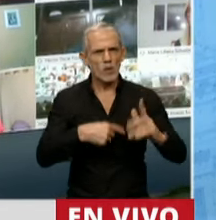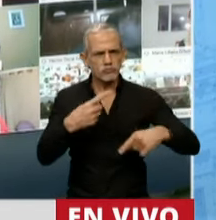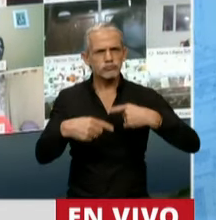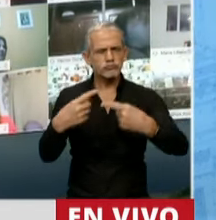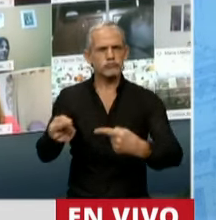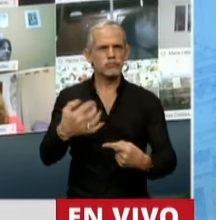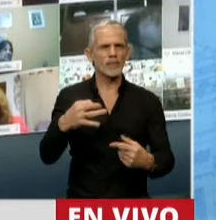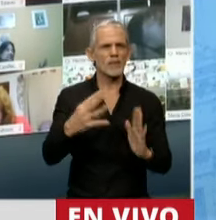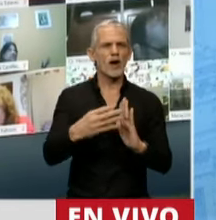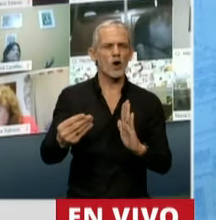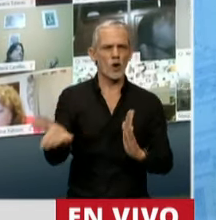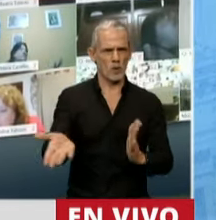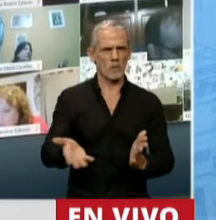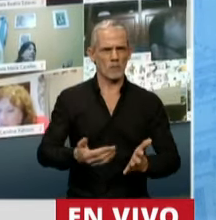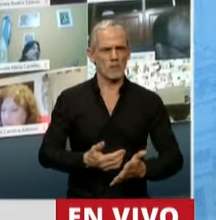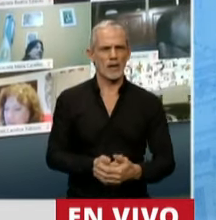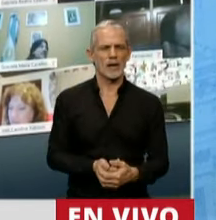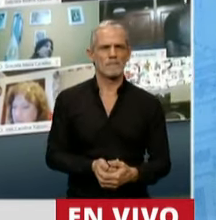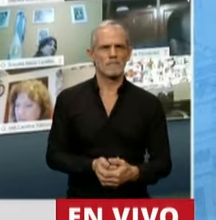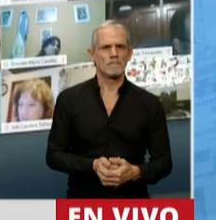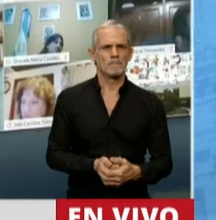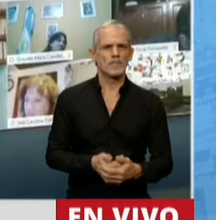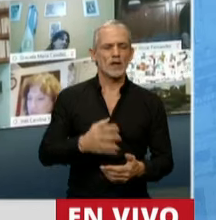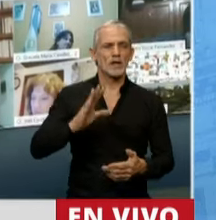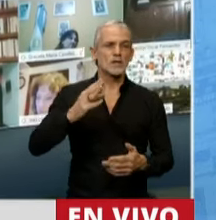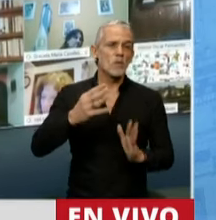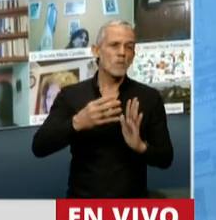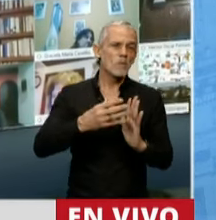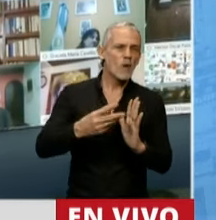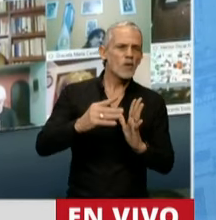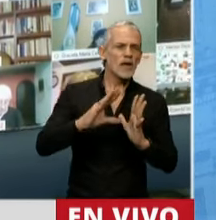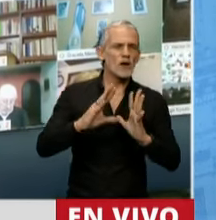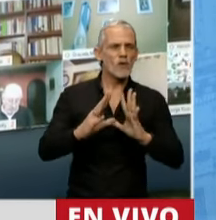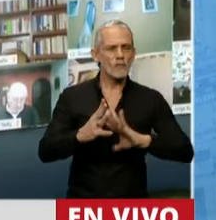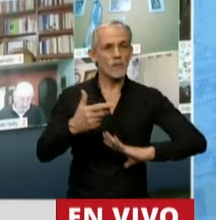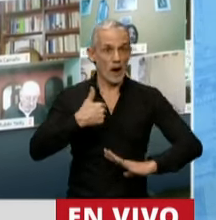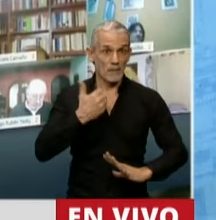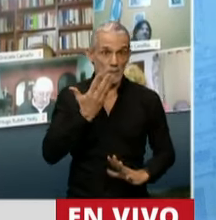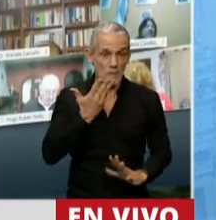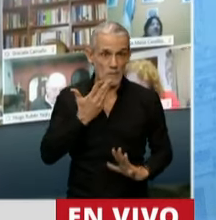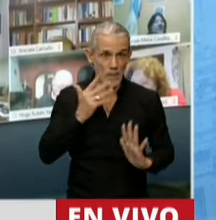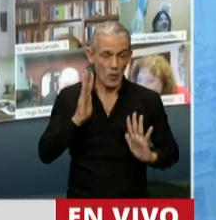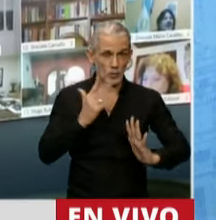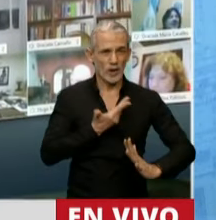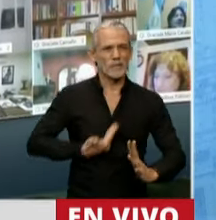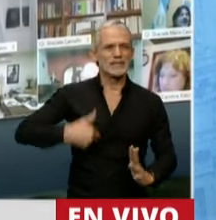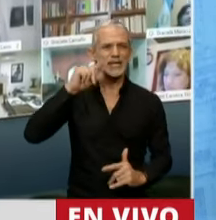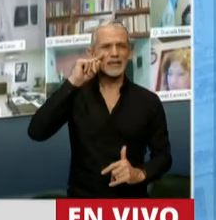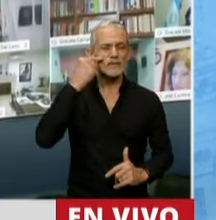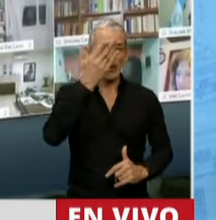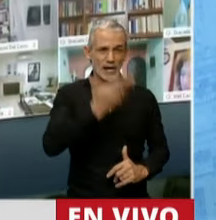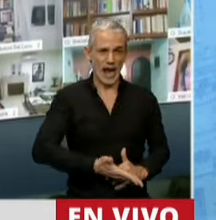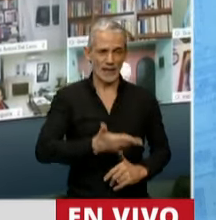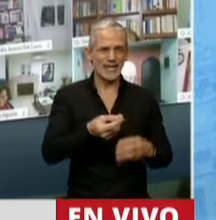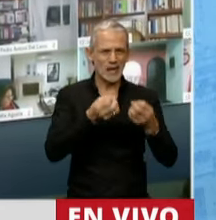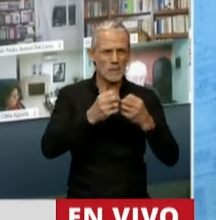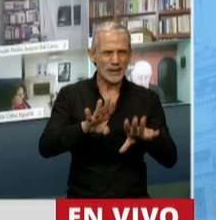Es un modelo que yo creo que me gustó mucho, que el presidente Alberto Fernández desde que